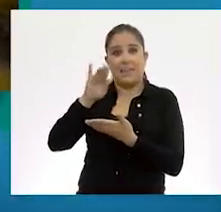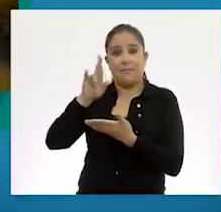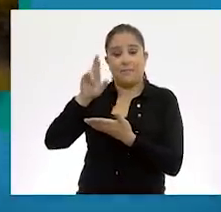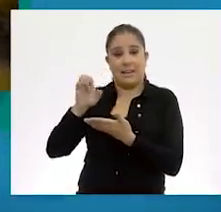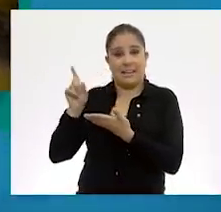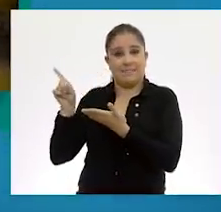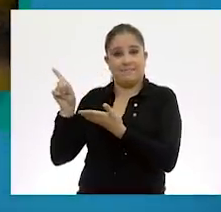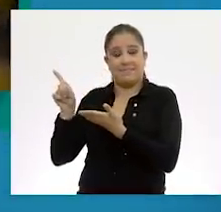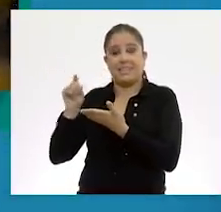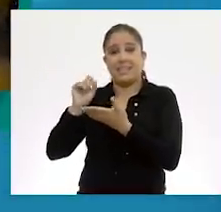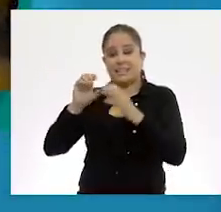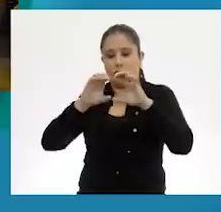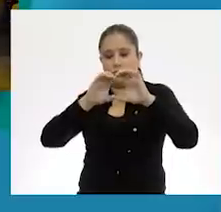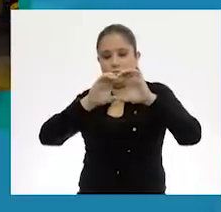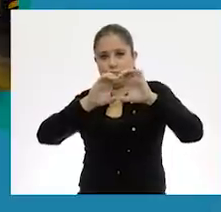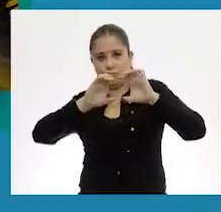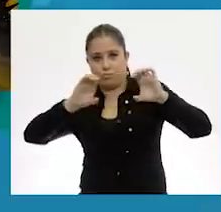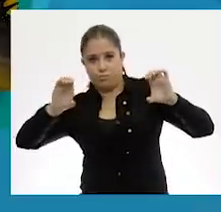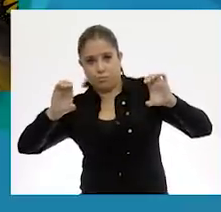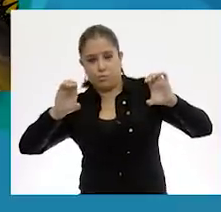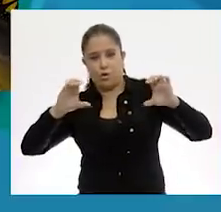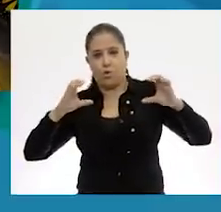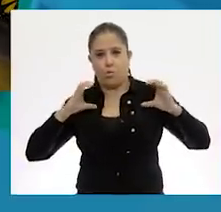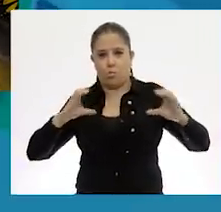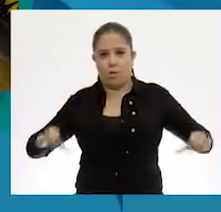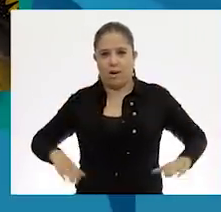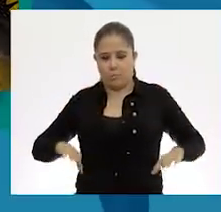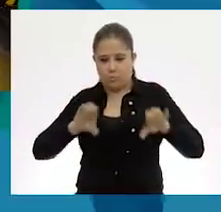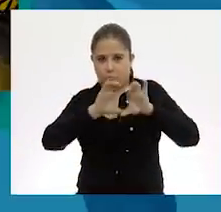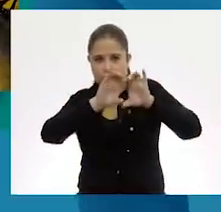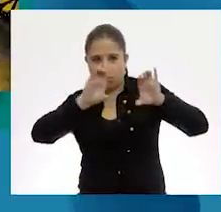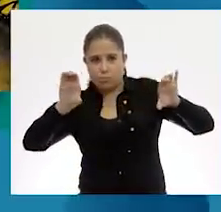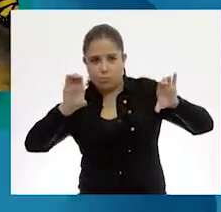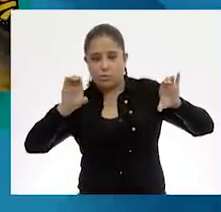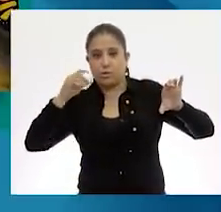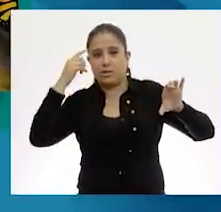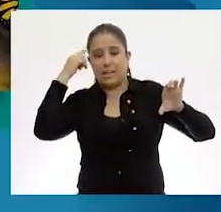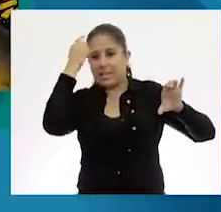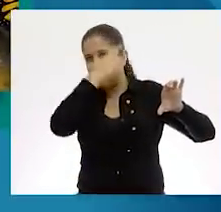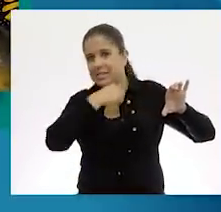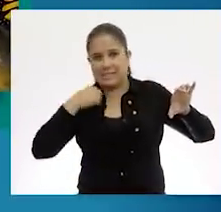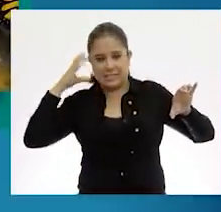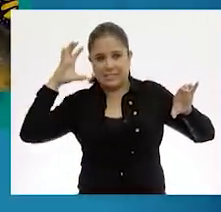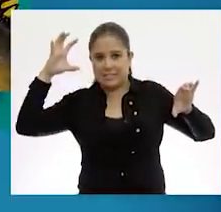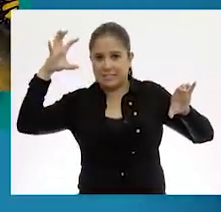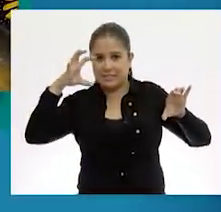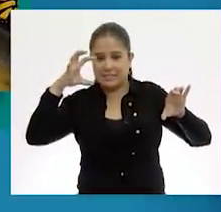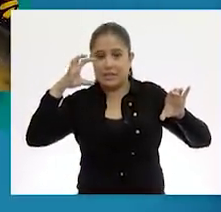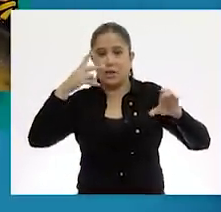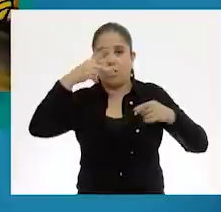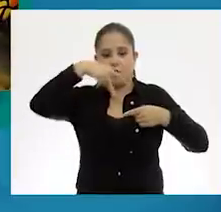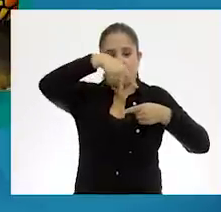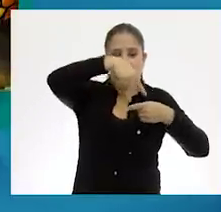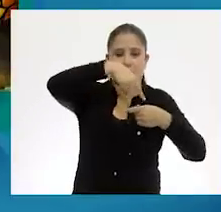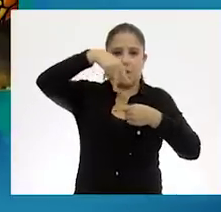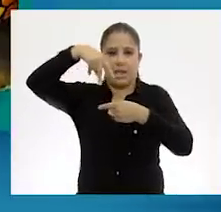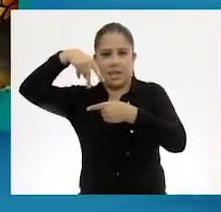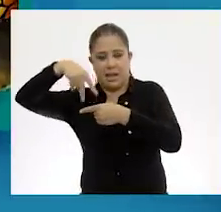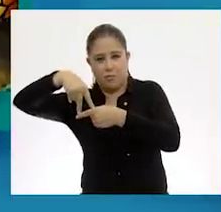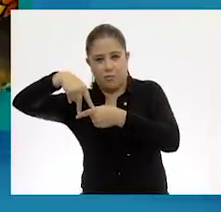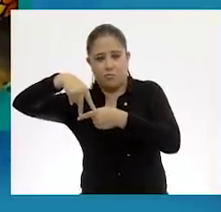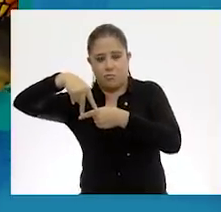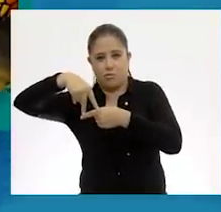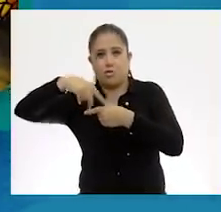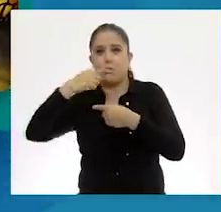esta es la esfera para el cuerpo, la esfera para la cabeza, dos triangulitos, si queremos